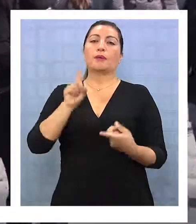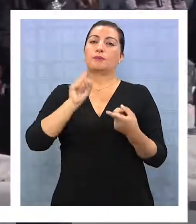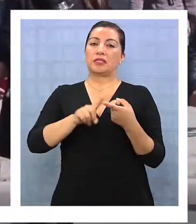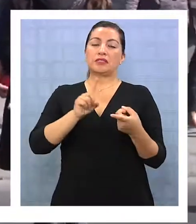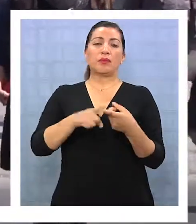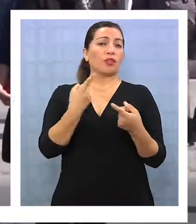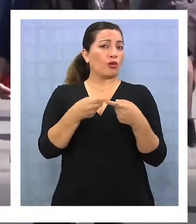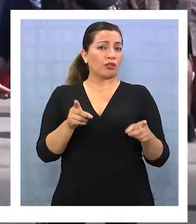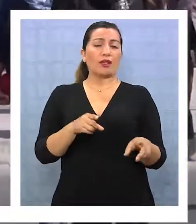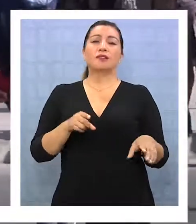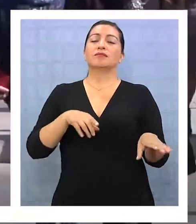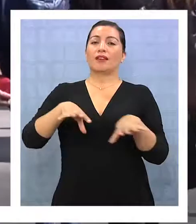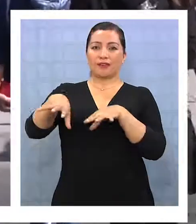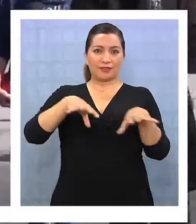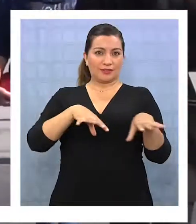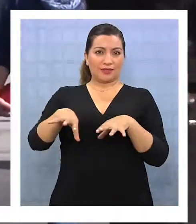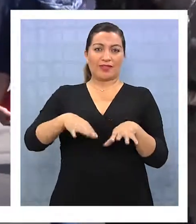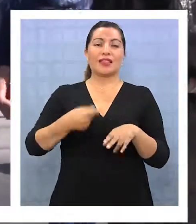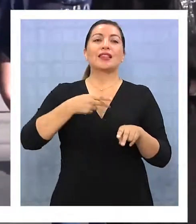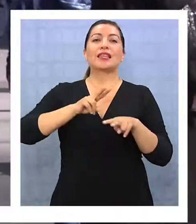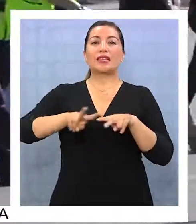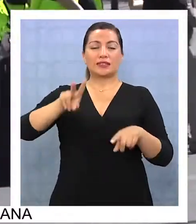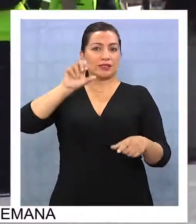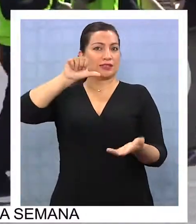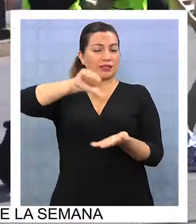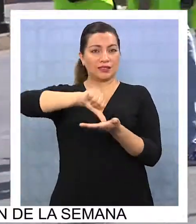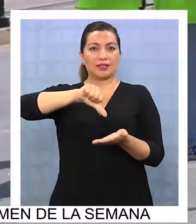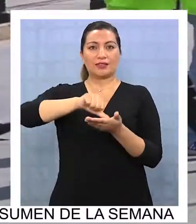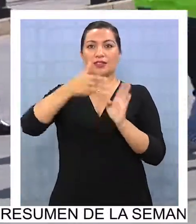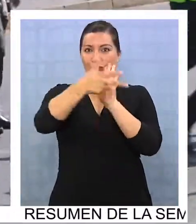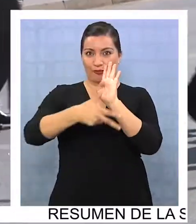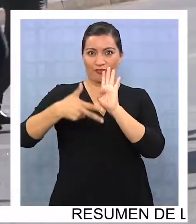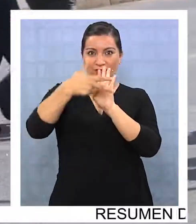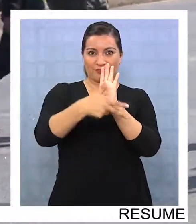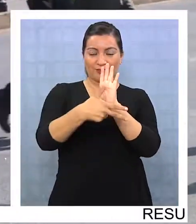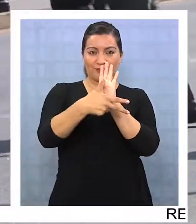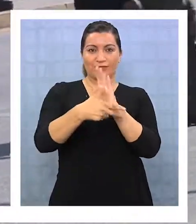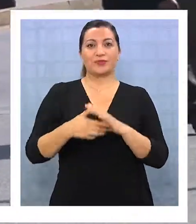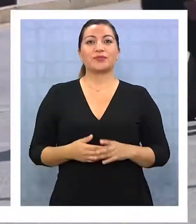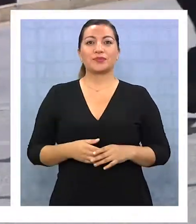otras actividades y entidades ubicadas en el céntrico Paseo Iquiqueño.